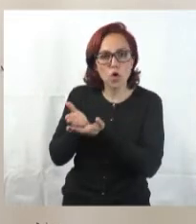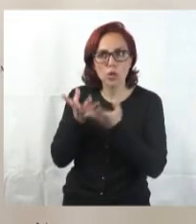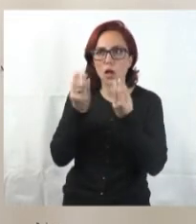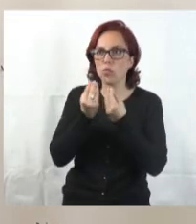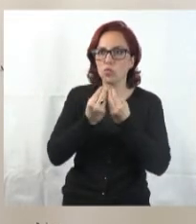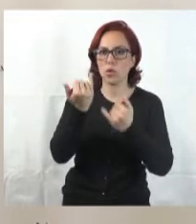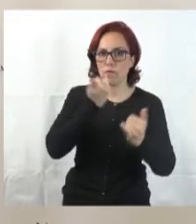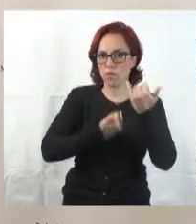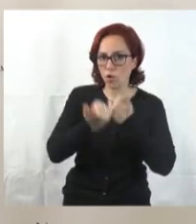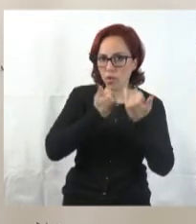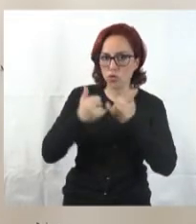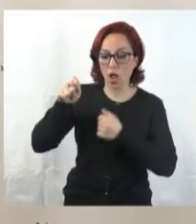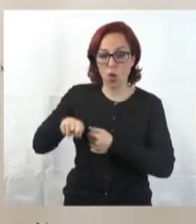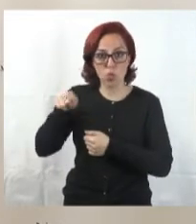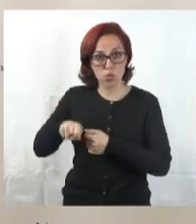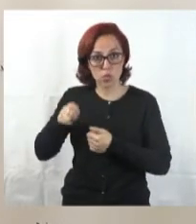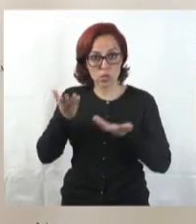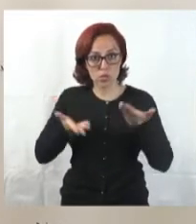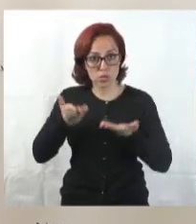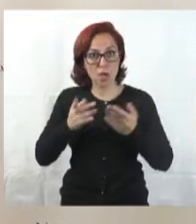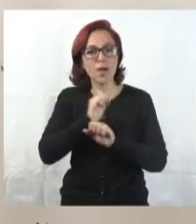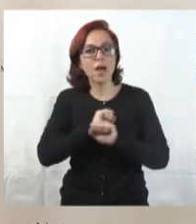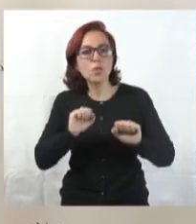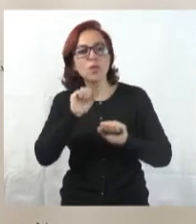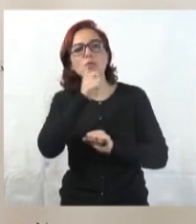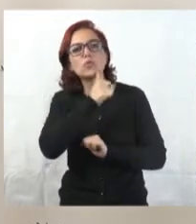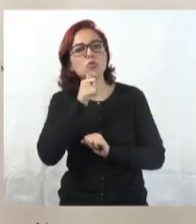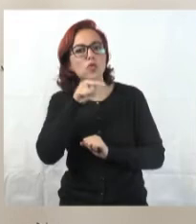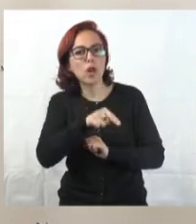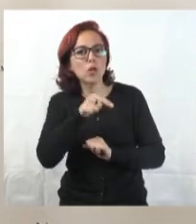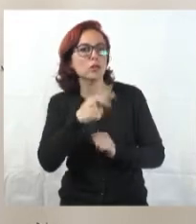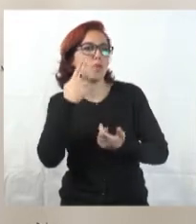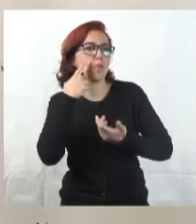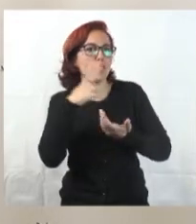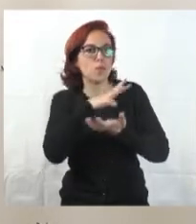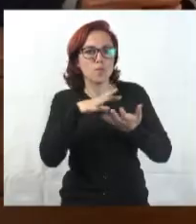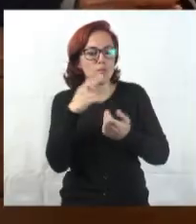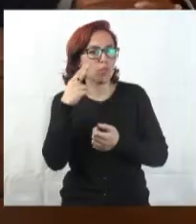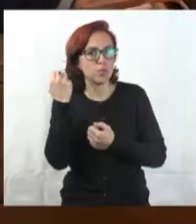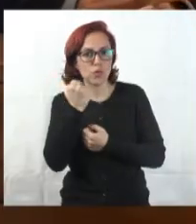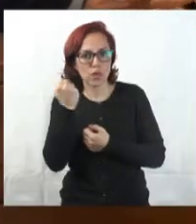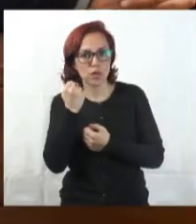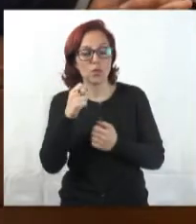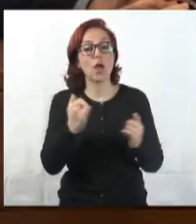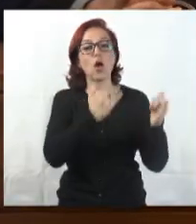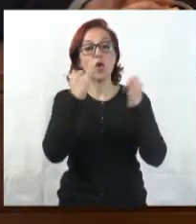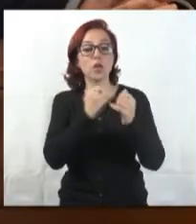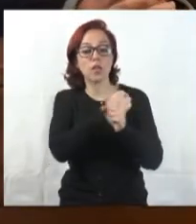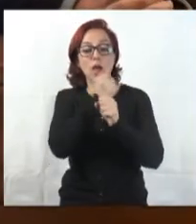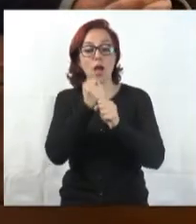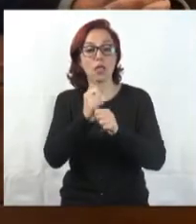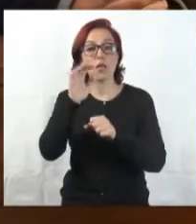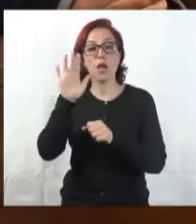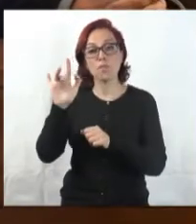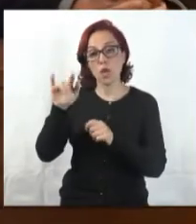en lo que refiere a la justicia para resolver esos casos, ¿verdad? que son tan importantes. Las jornadas se estarán realizando